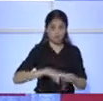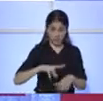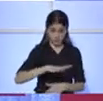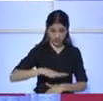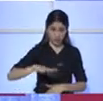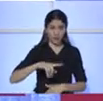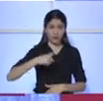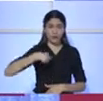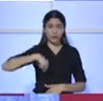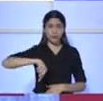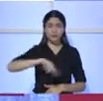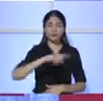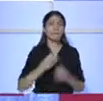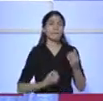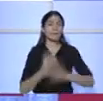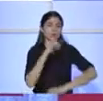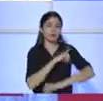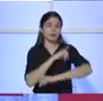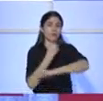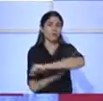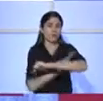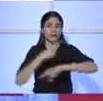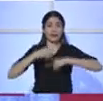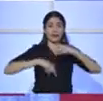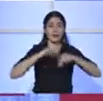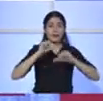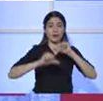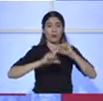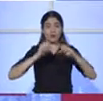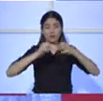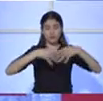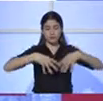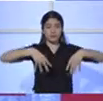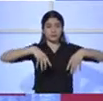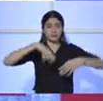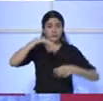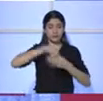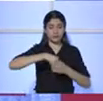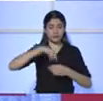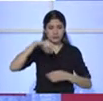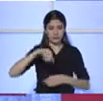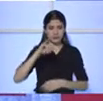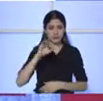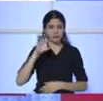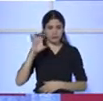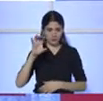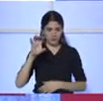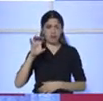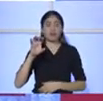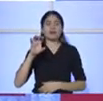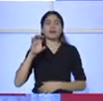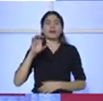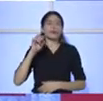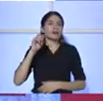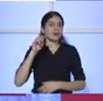institucional. Sí. Hemos cambiado, hemos creado unidades de gestión para aprovechar al personal